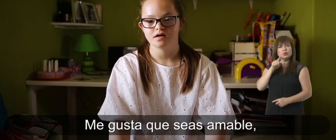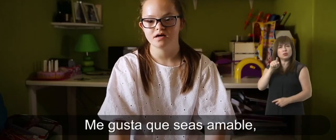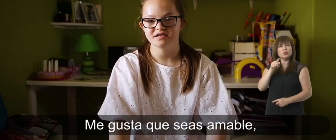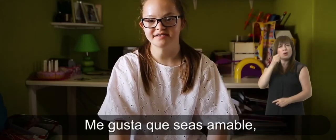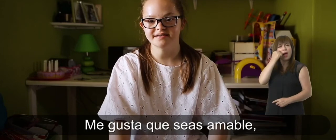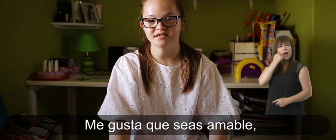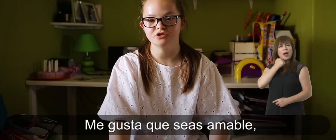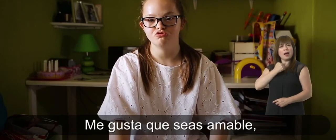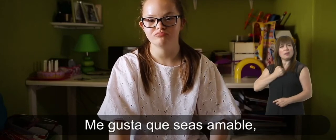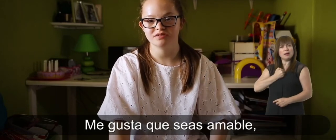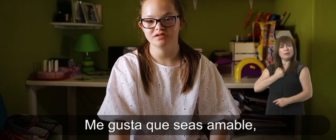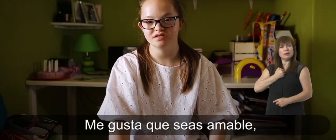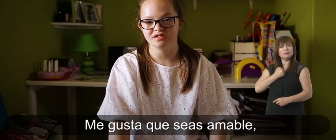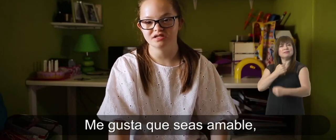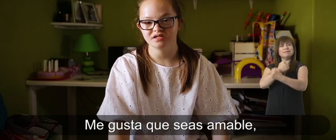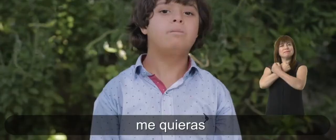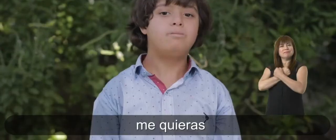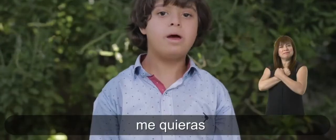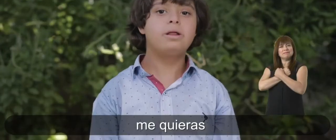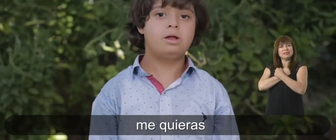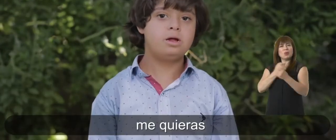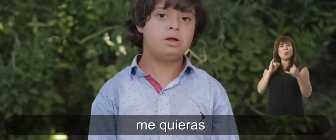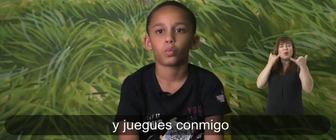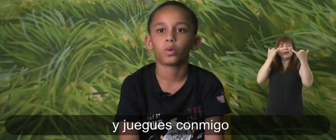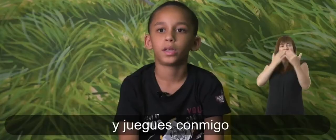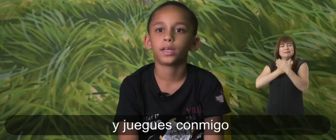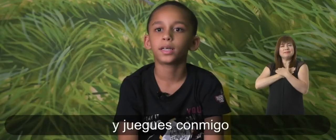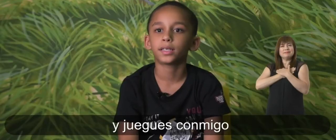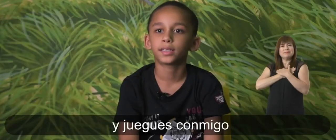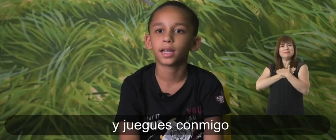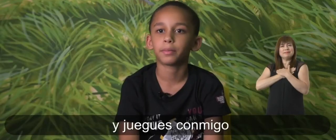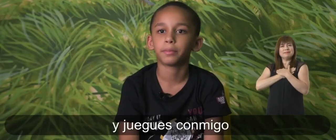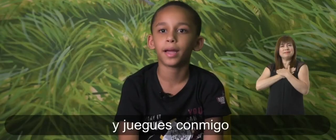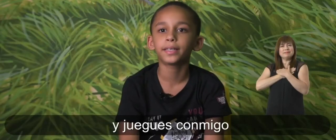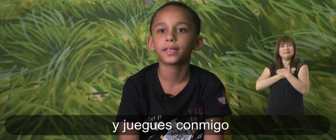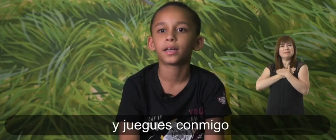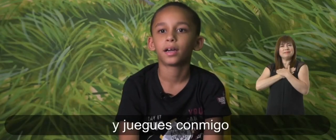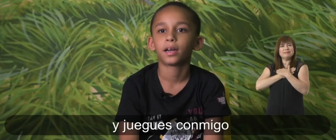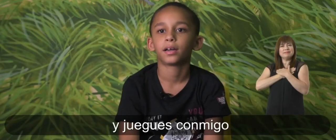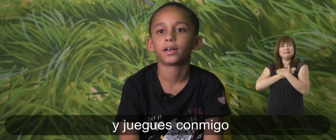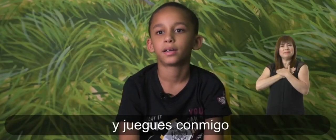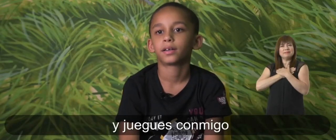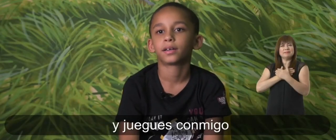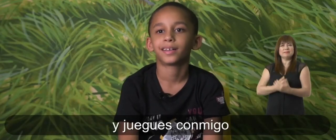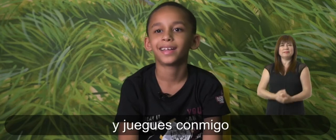que seas amable. Me quieras y juegues conmigo.